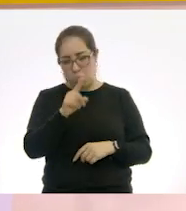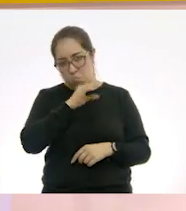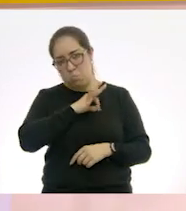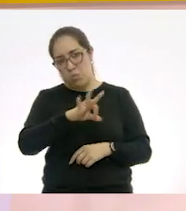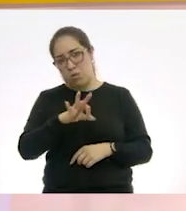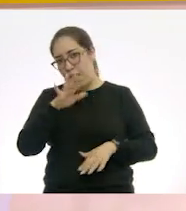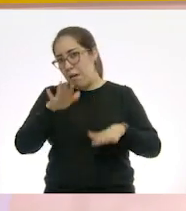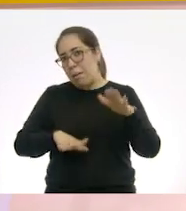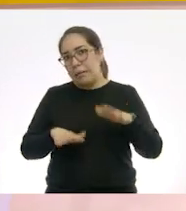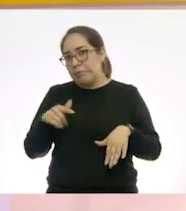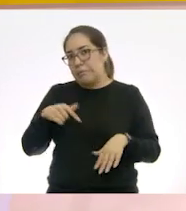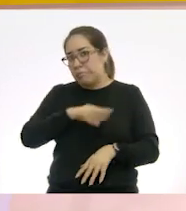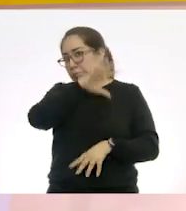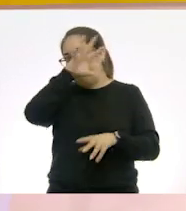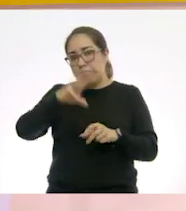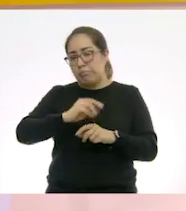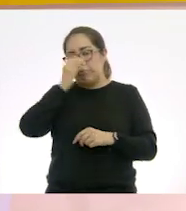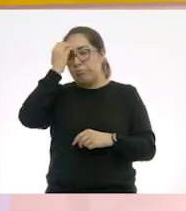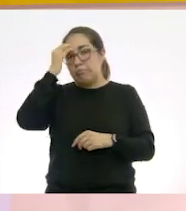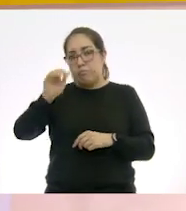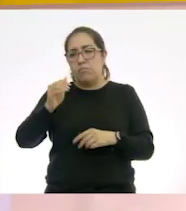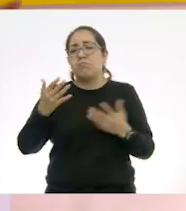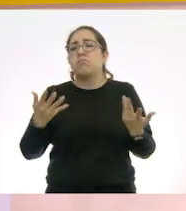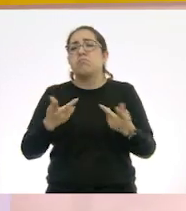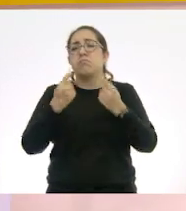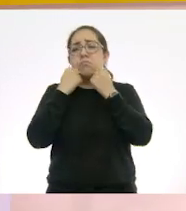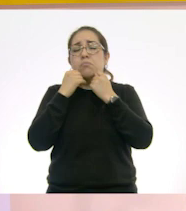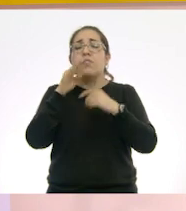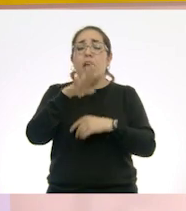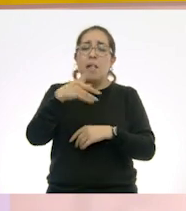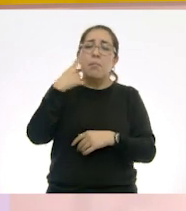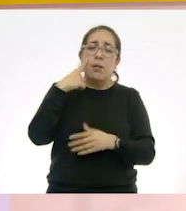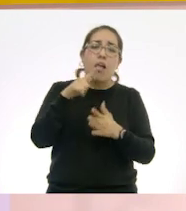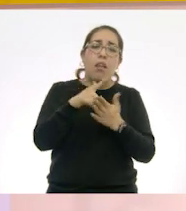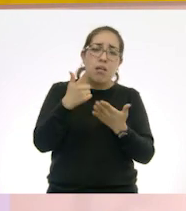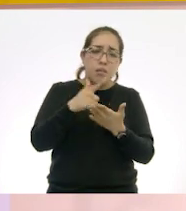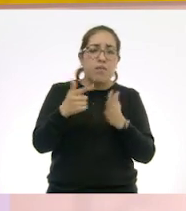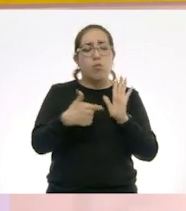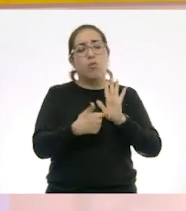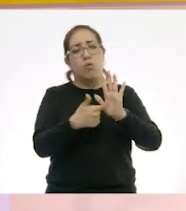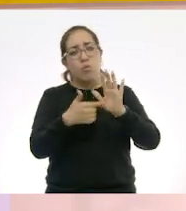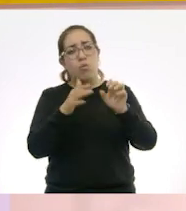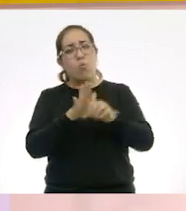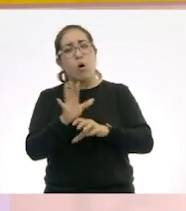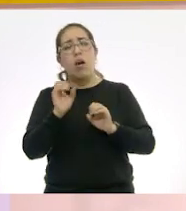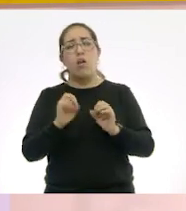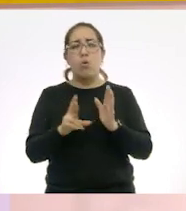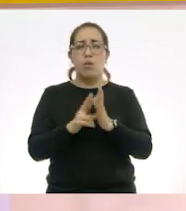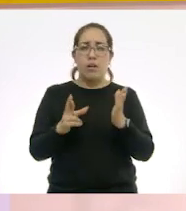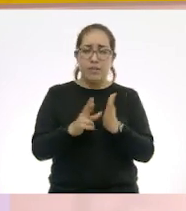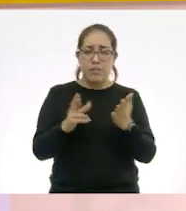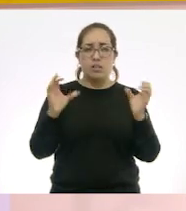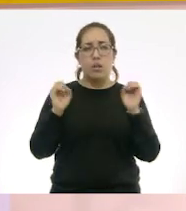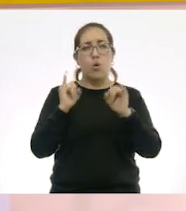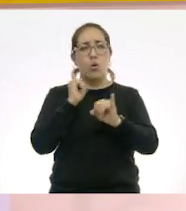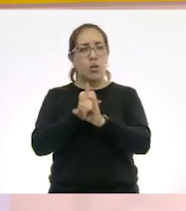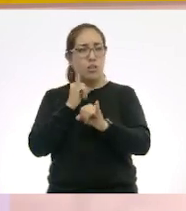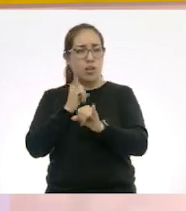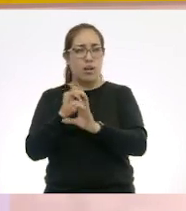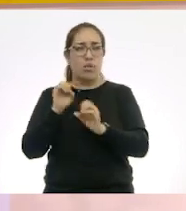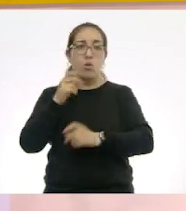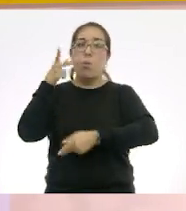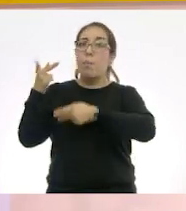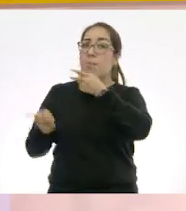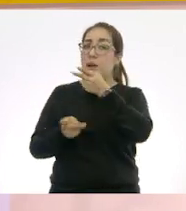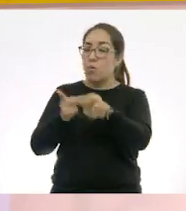a veces no vas a saberlo todo. Pero sí les puedes decir, ¿saben qué? Lo encontré en tal libro. Lo encontré en tal revista. En tal periódico. O se lo pregunté a mi mamá.